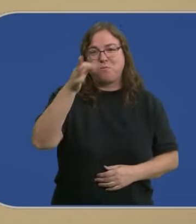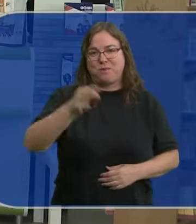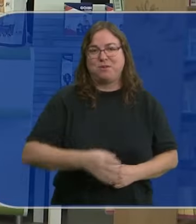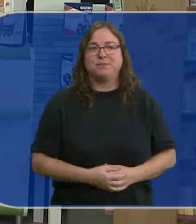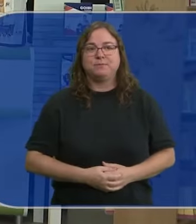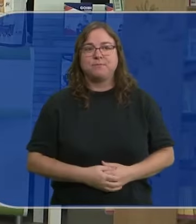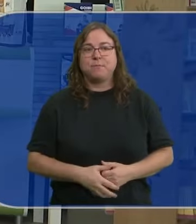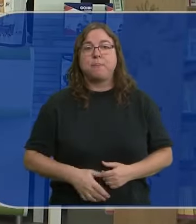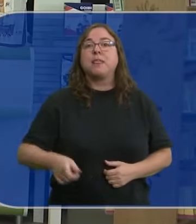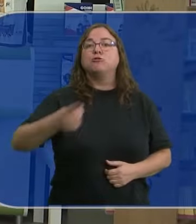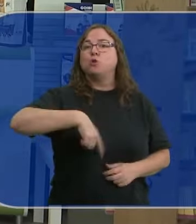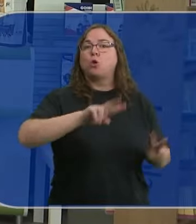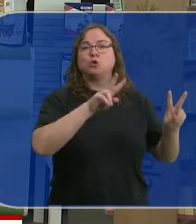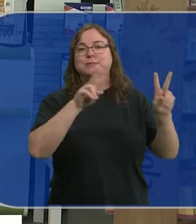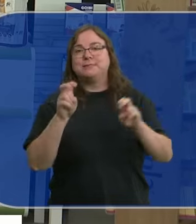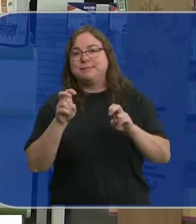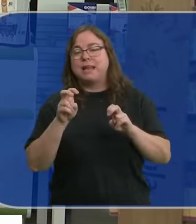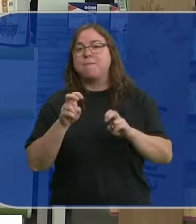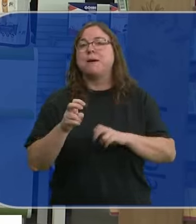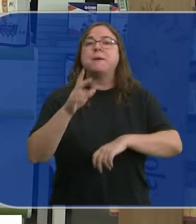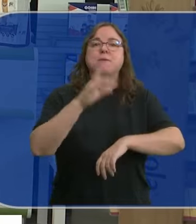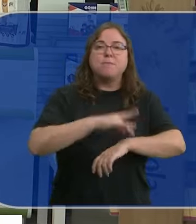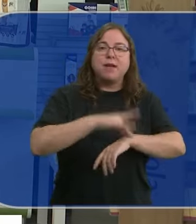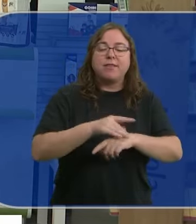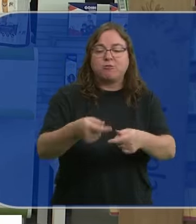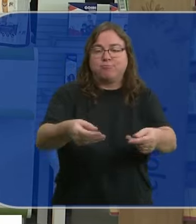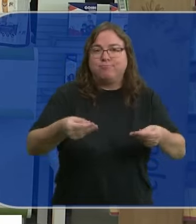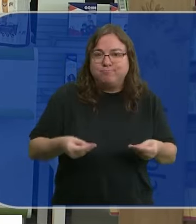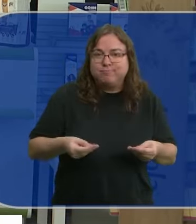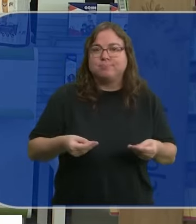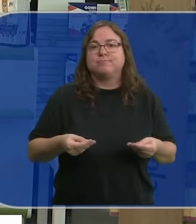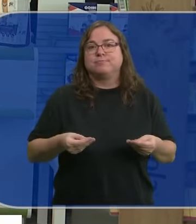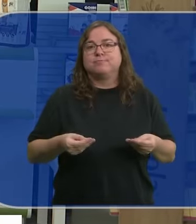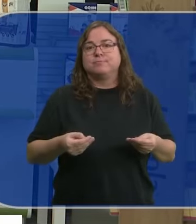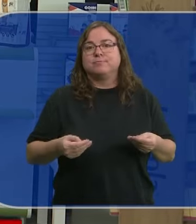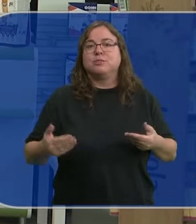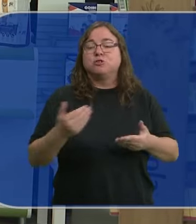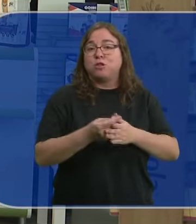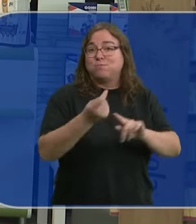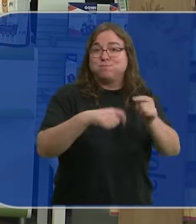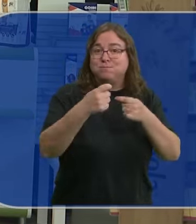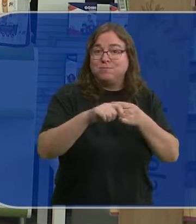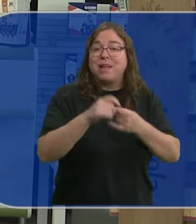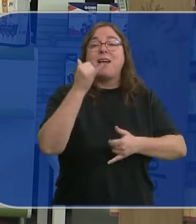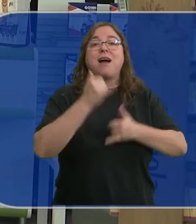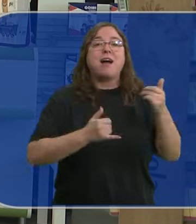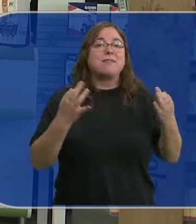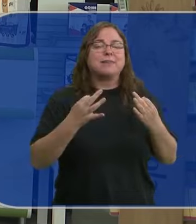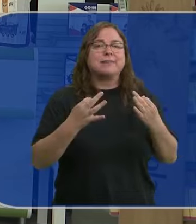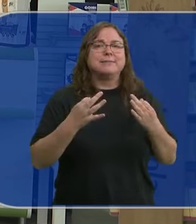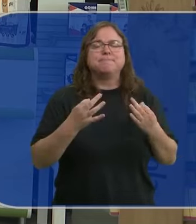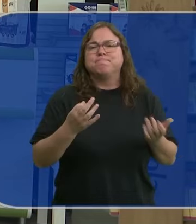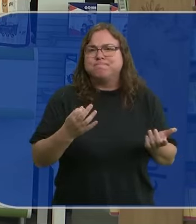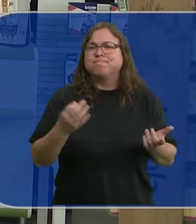zonas rurales. Aparte de todo el tema de qué es la medicación, las prescripciones y las dispensaciones, pues al final nos